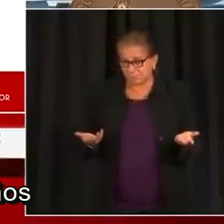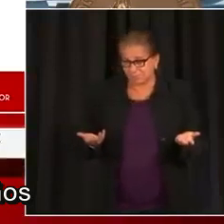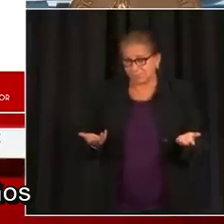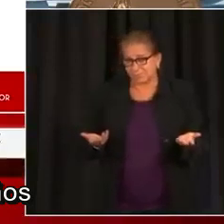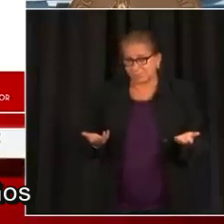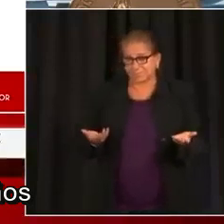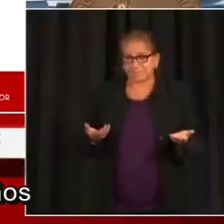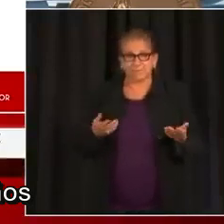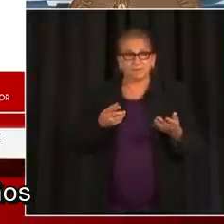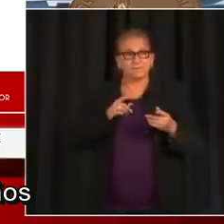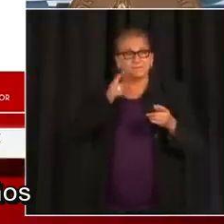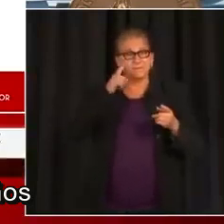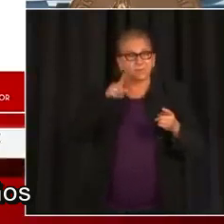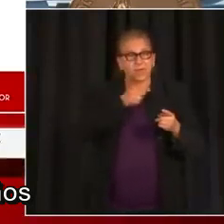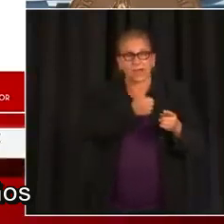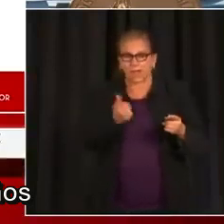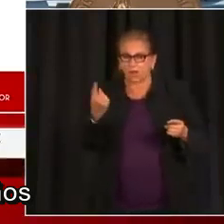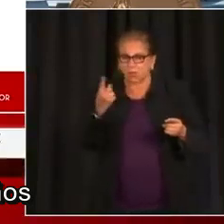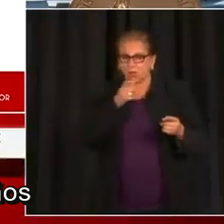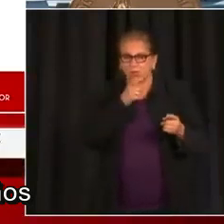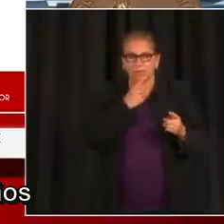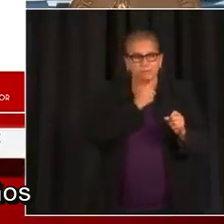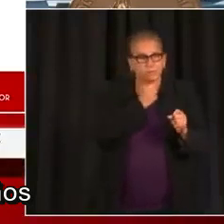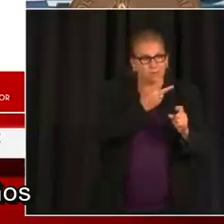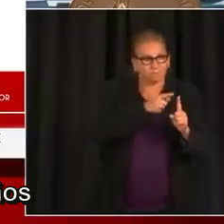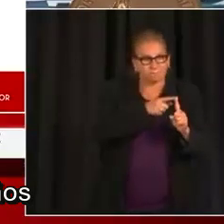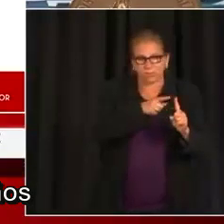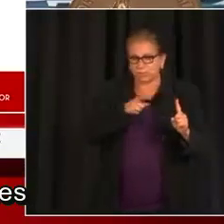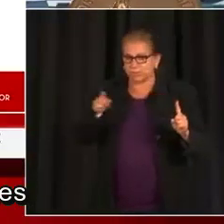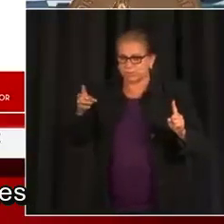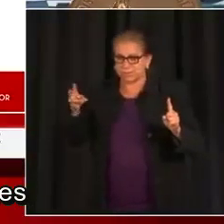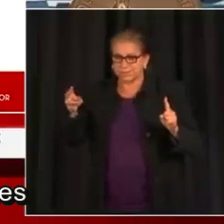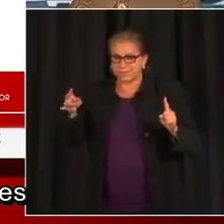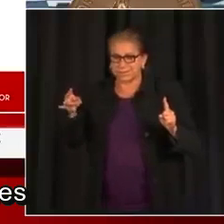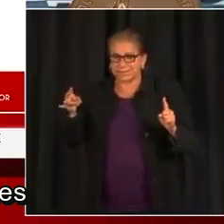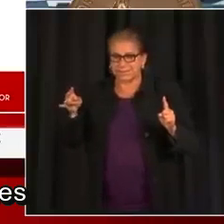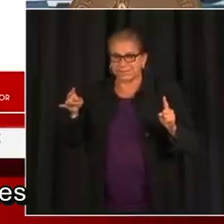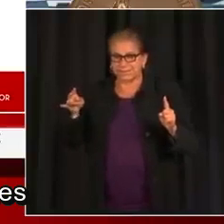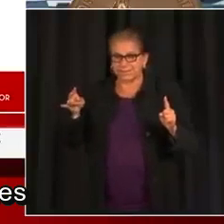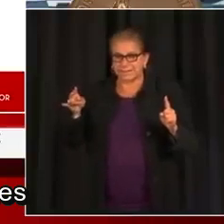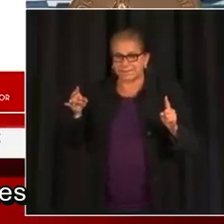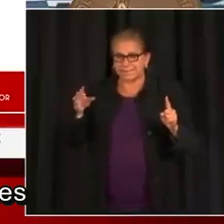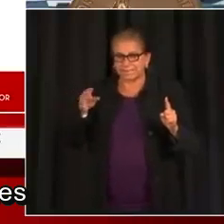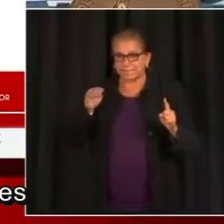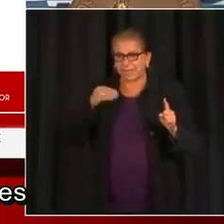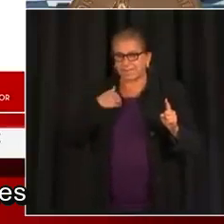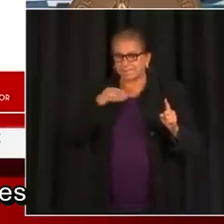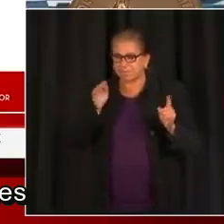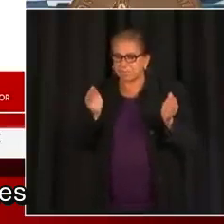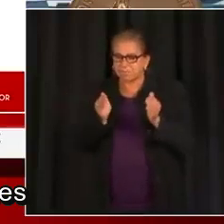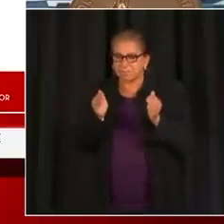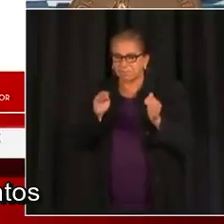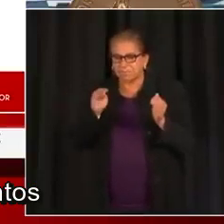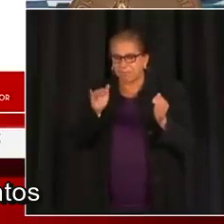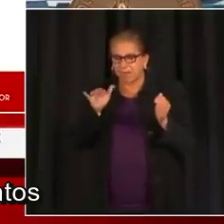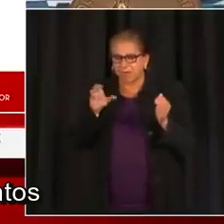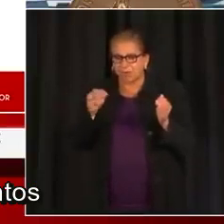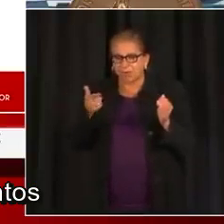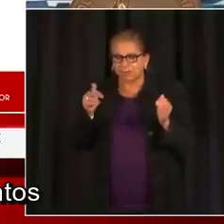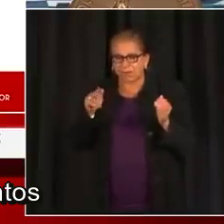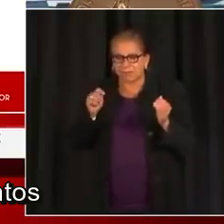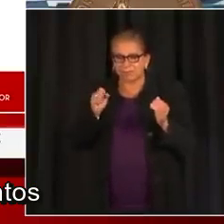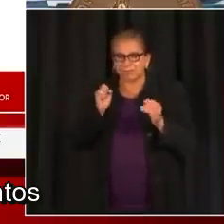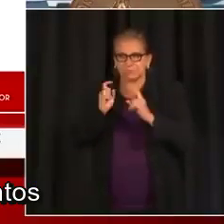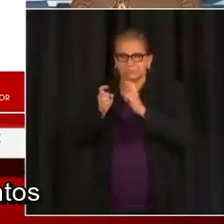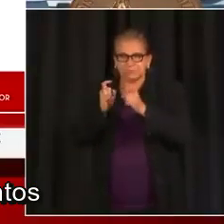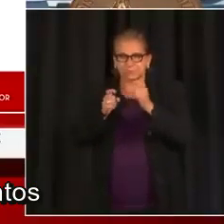públicas que sirvan a estudiantes entre 12 y 17 años, van a recibir microsubvenciones para financiar